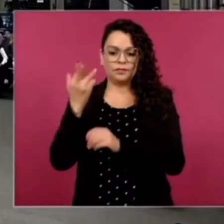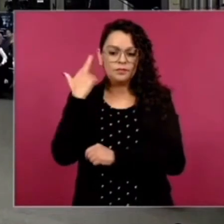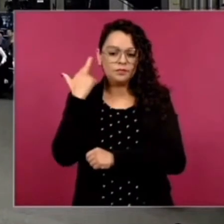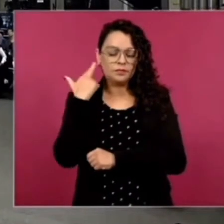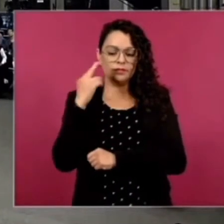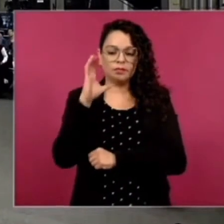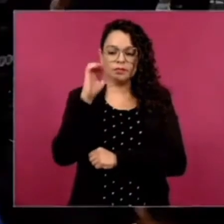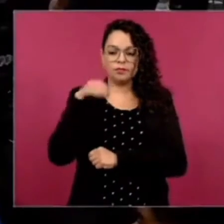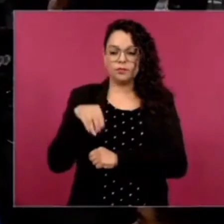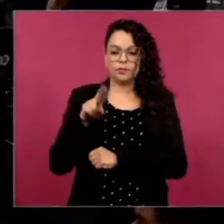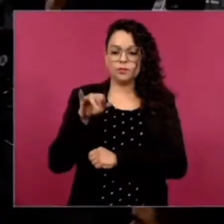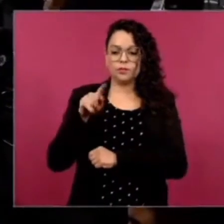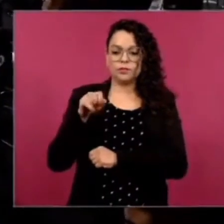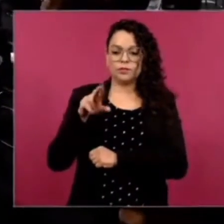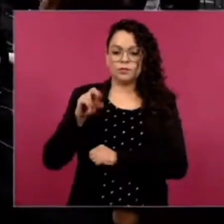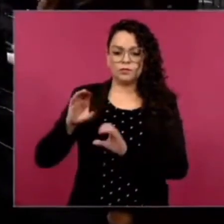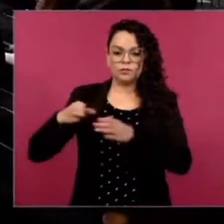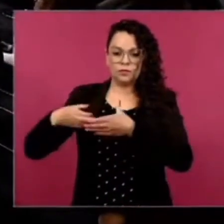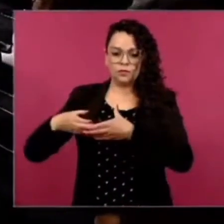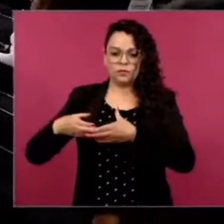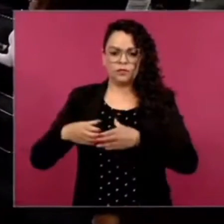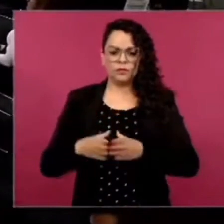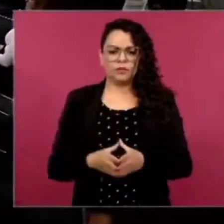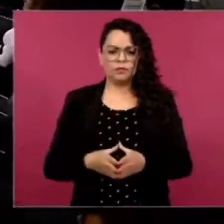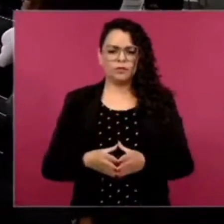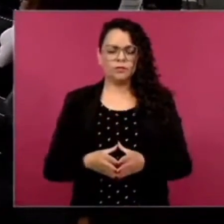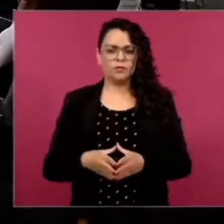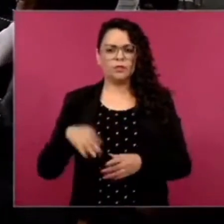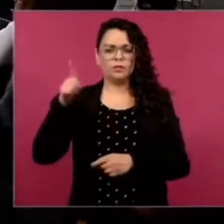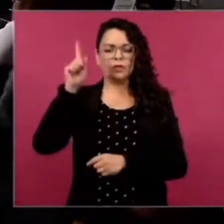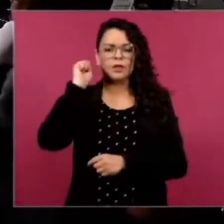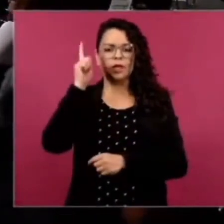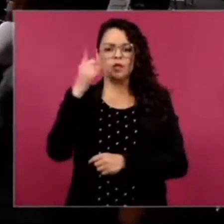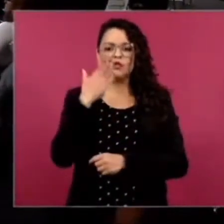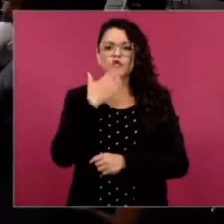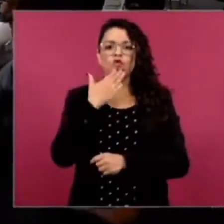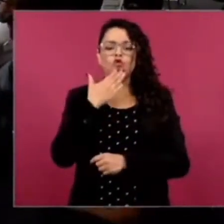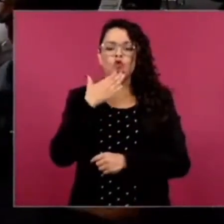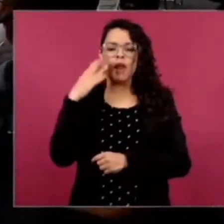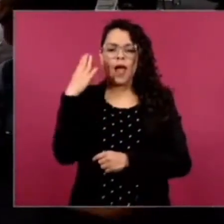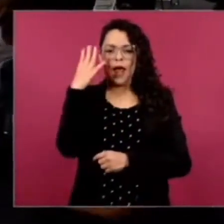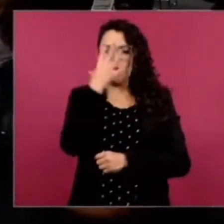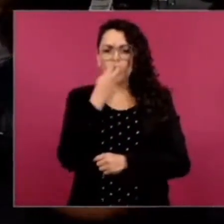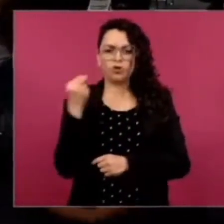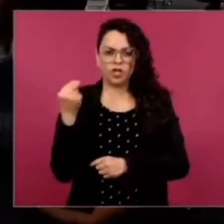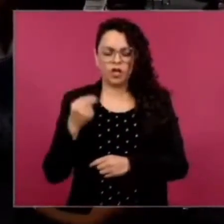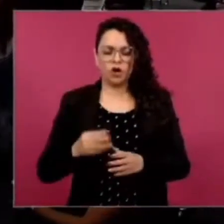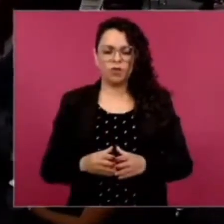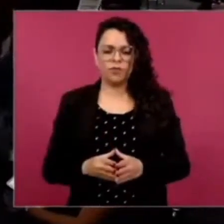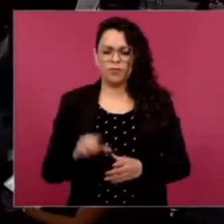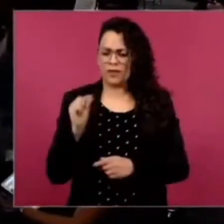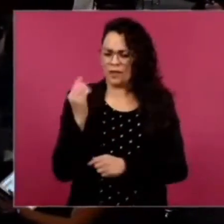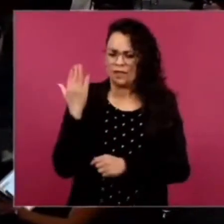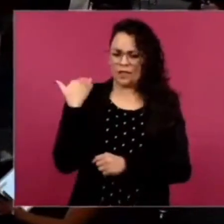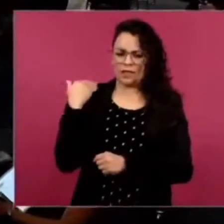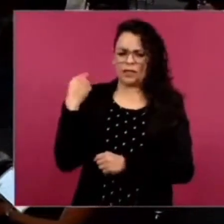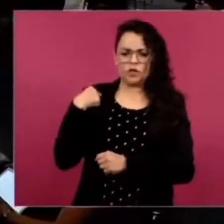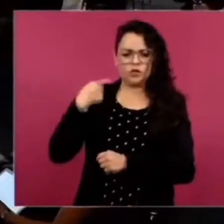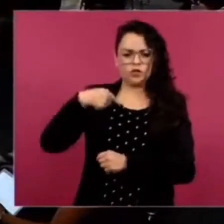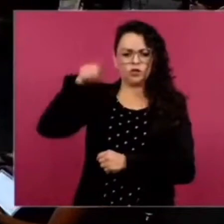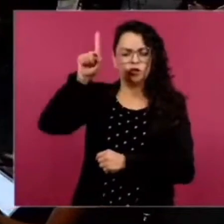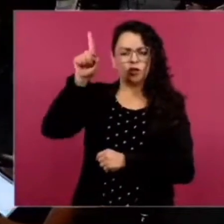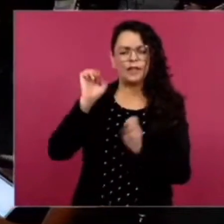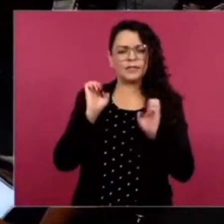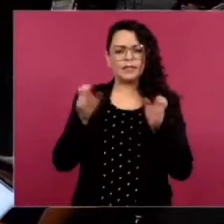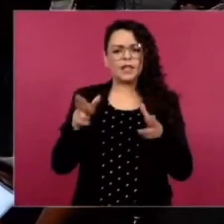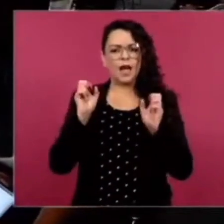AMARC, y de Política y Rock and Roll Radio, allá de Hermosillo, Sonora. Recientemente estuve en un congreso de radios allá en